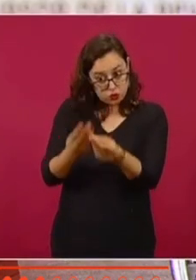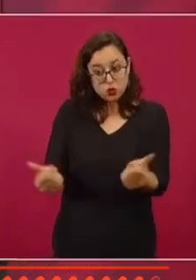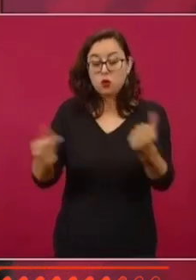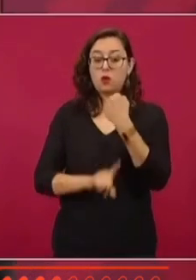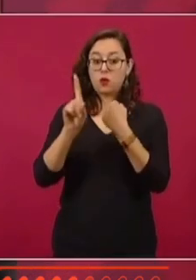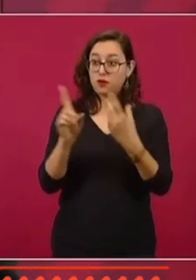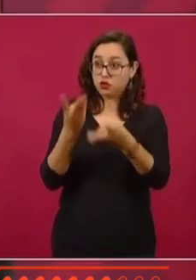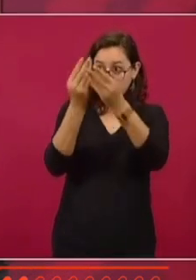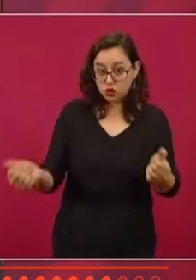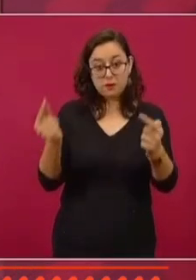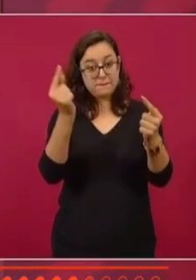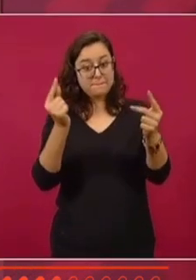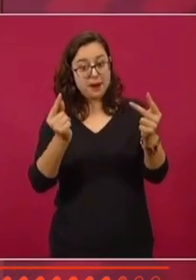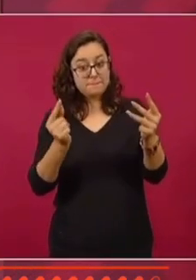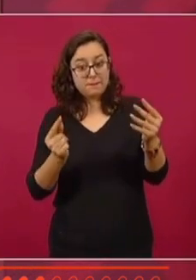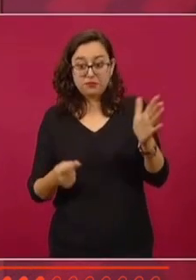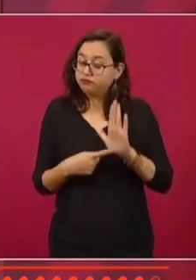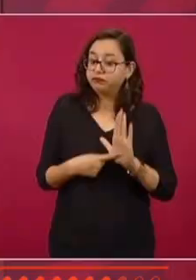Hazle así.